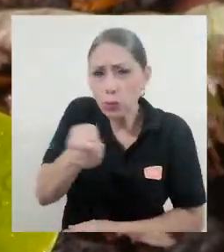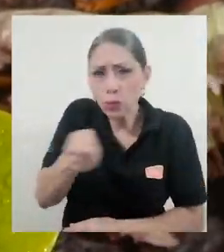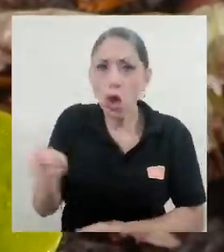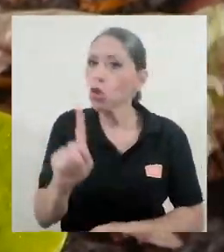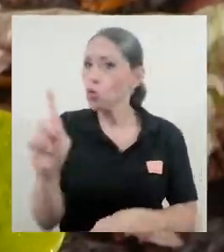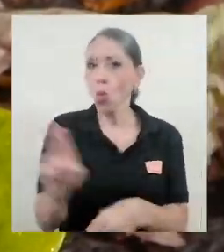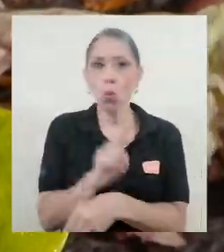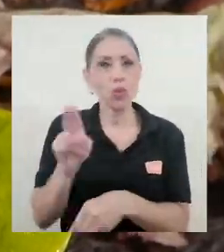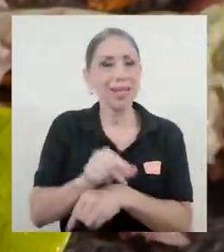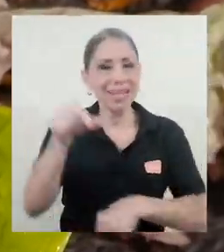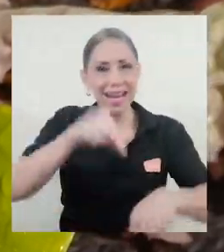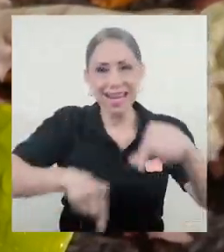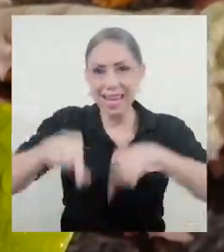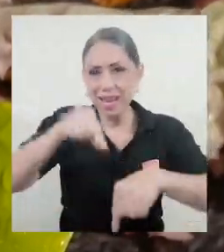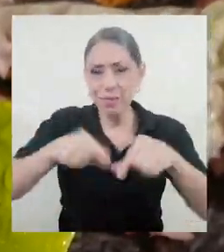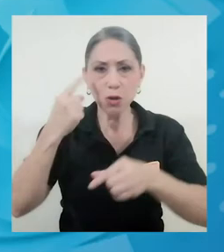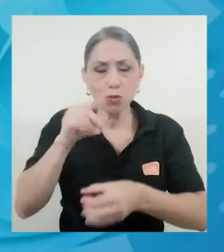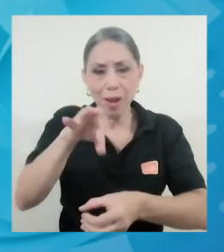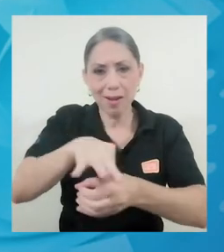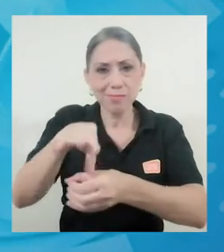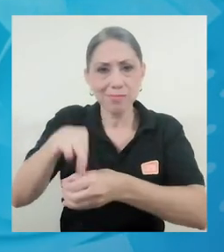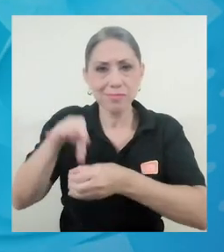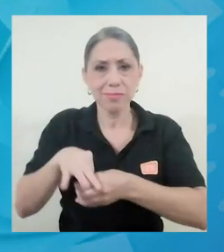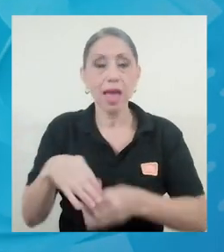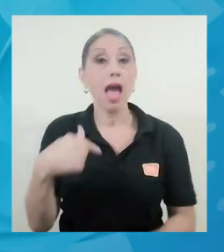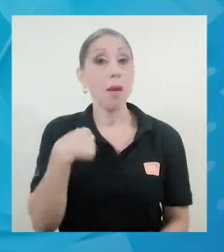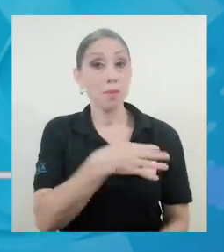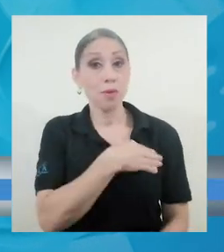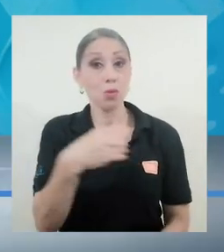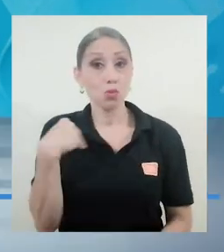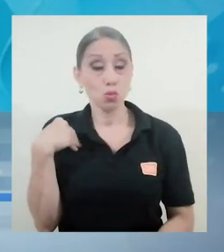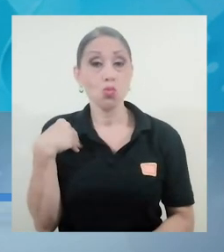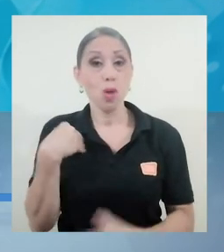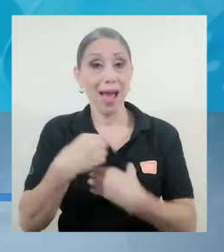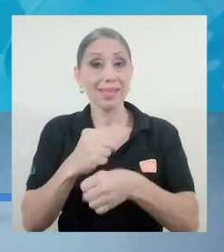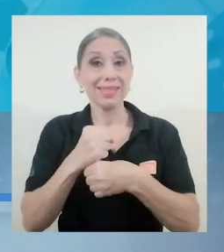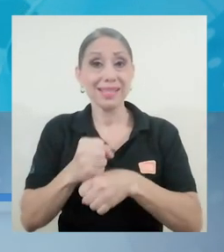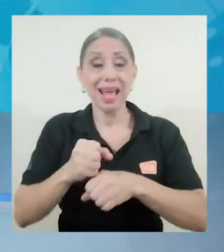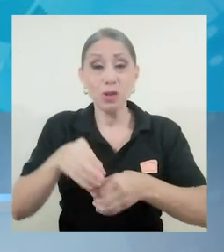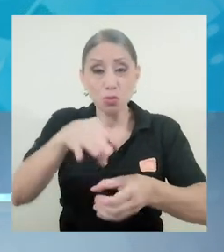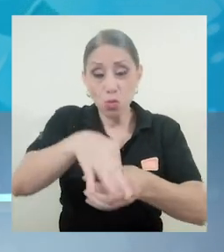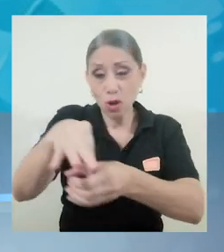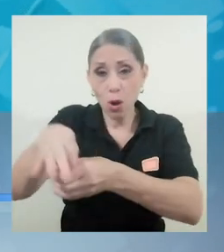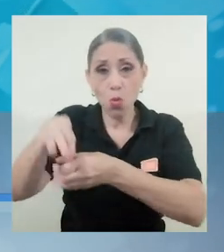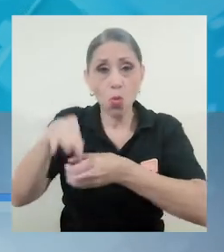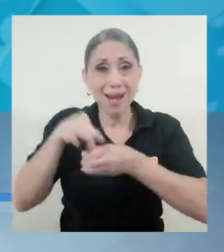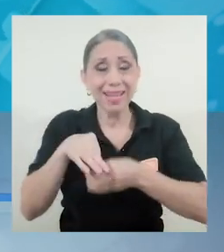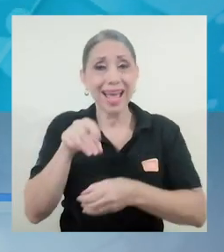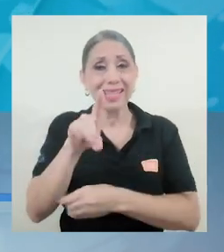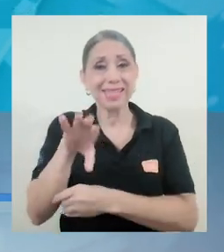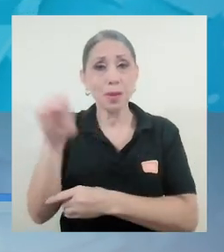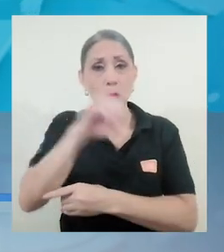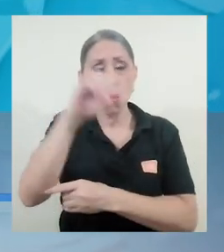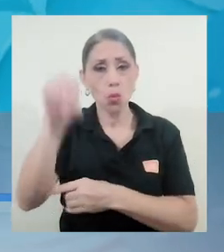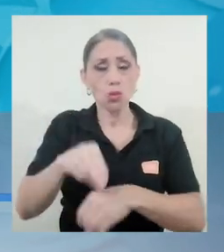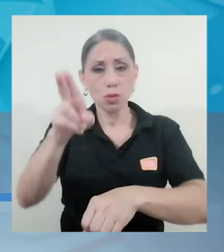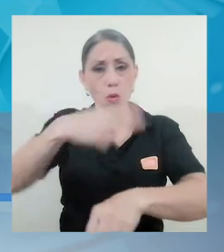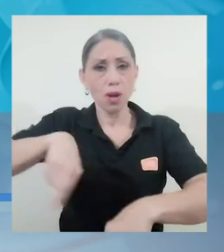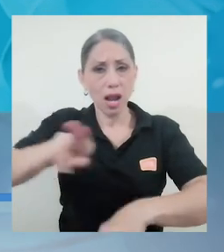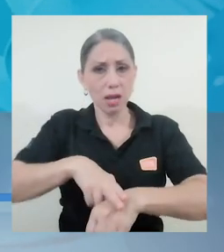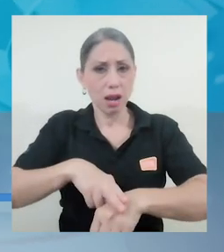utilizar agroquímicos. A mí me gusta todo el tema de utilizar una huerta 100% orgánica.